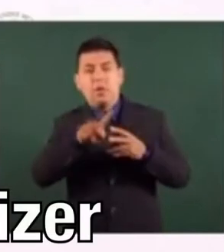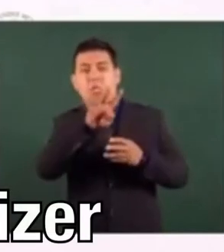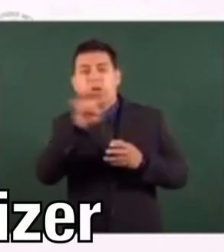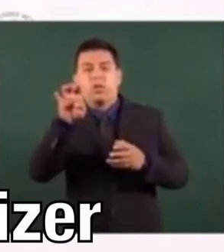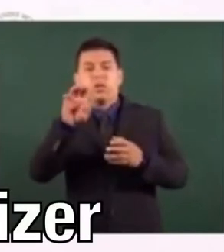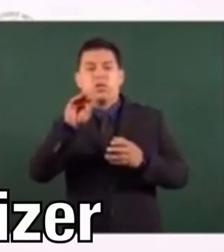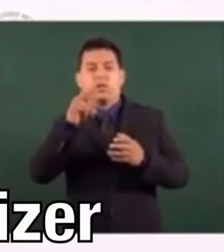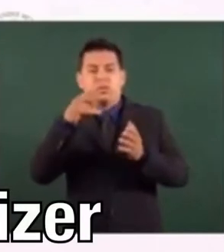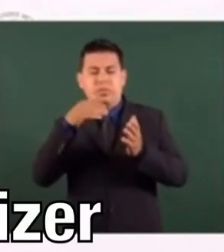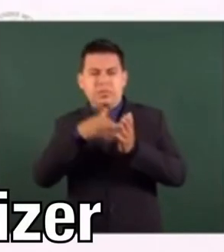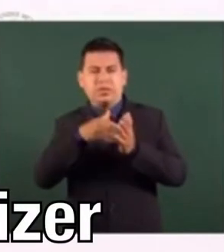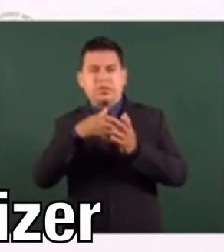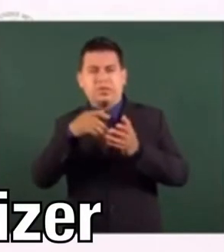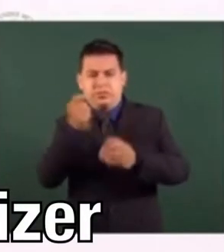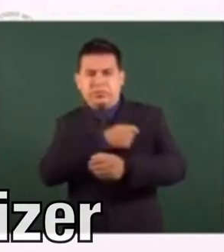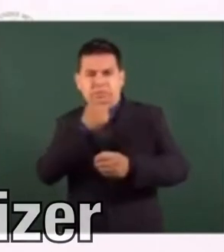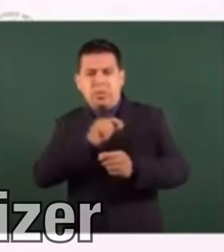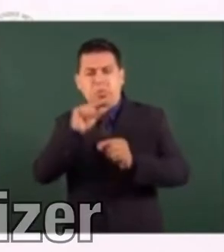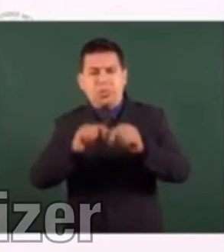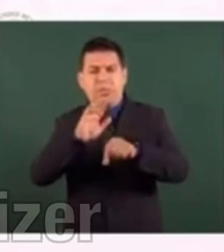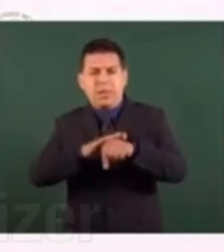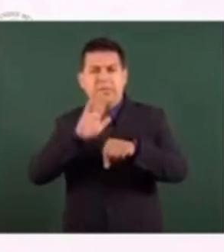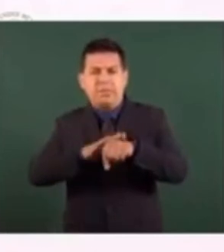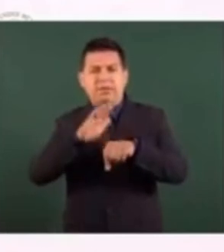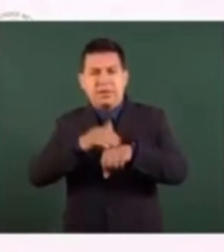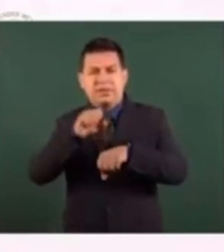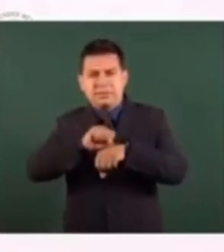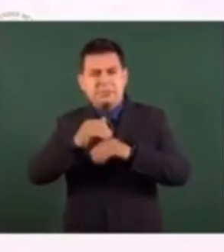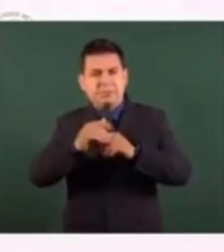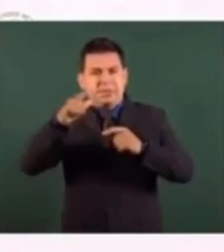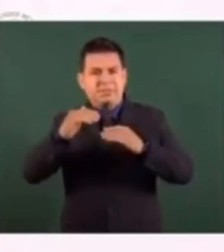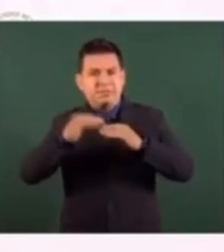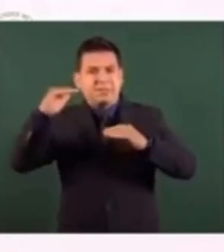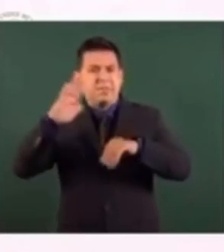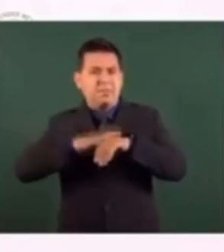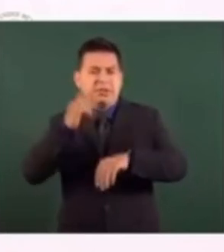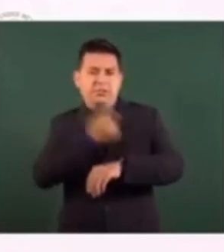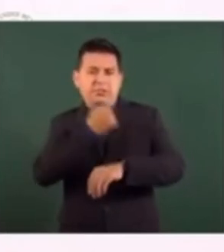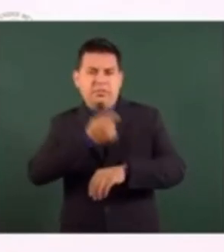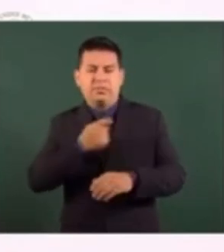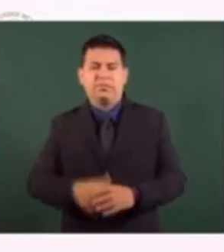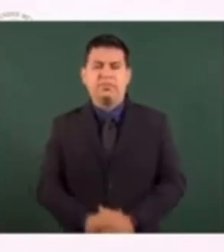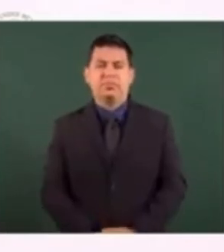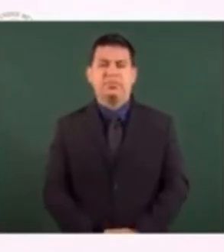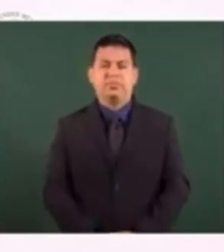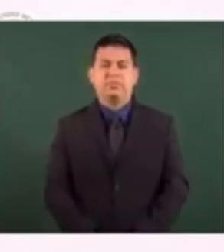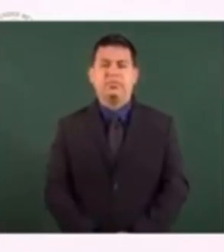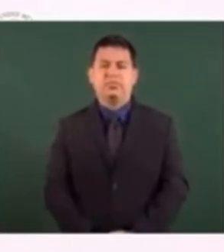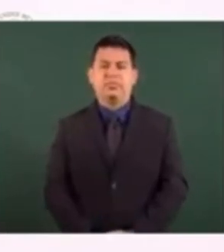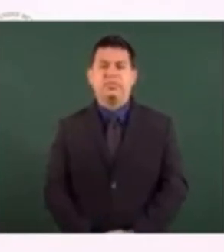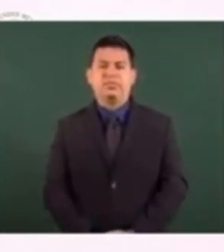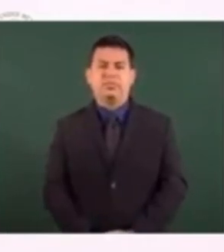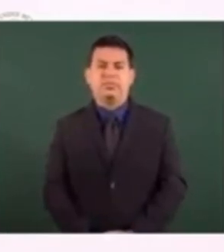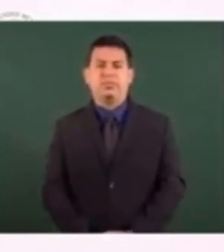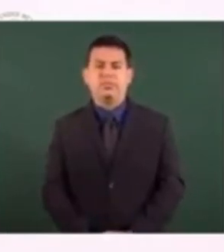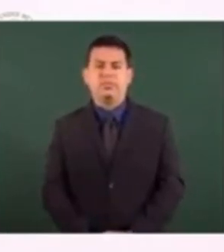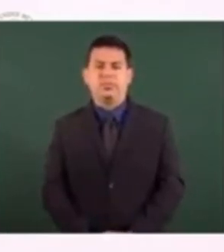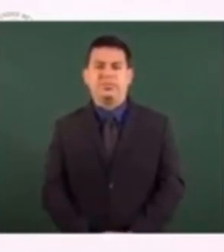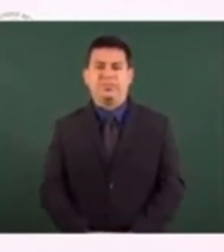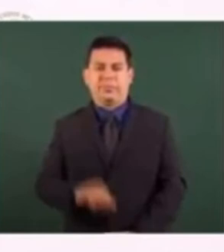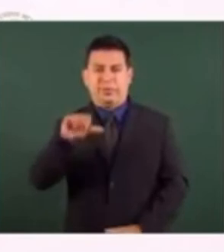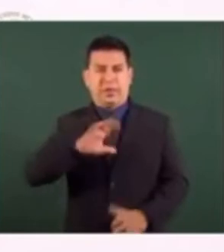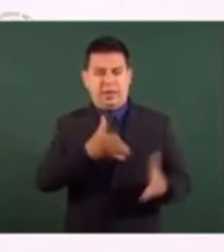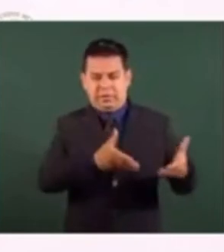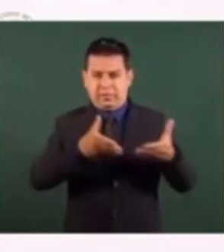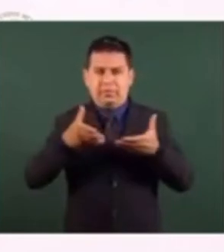que también paulatinamente cada semana van a ir aumentando. De suerte que entre lo recibido el día de hoy y lo que ya sabemos y está